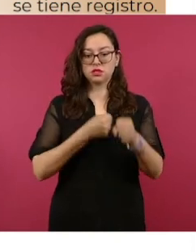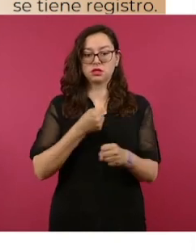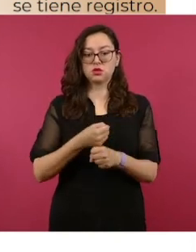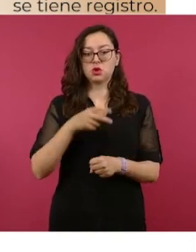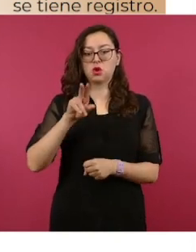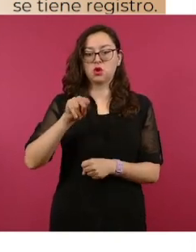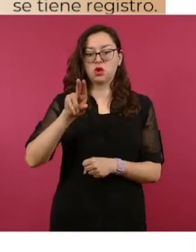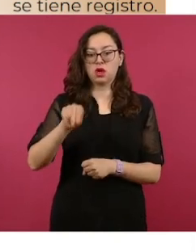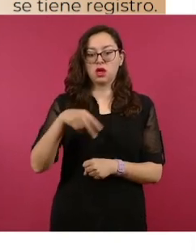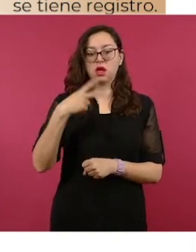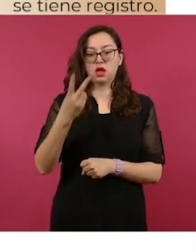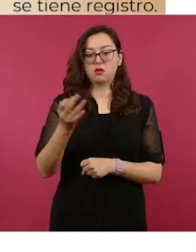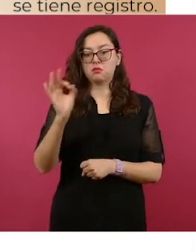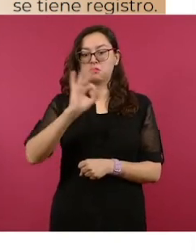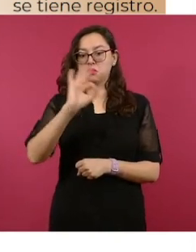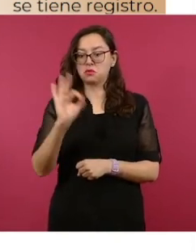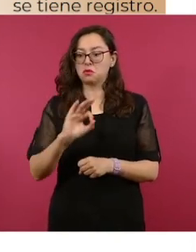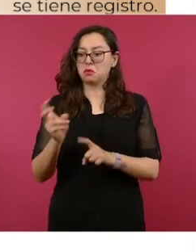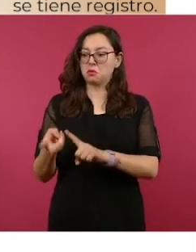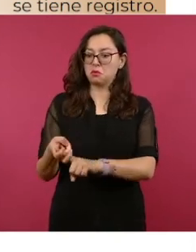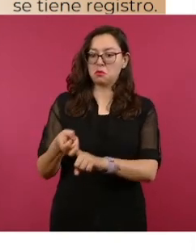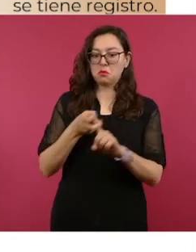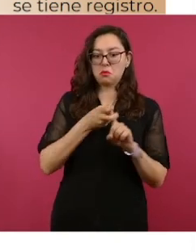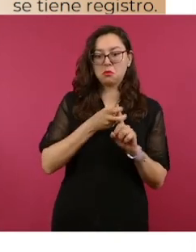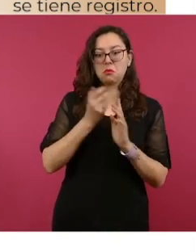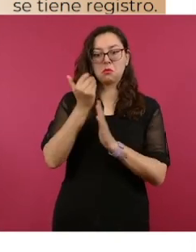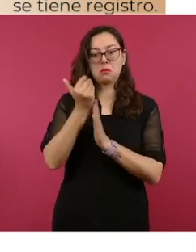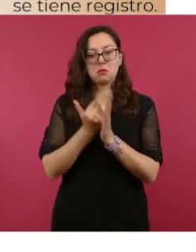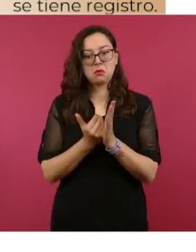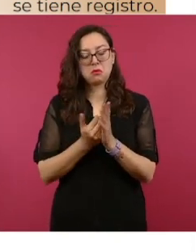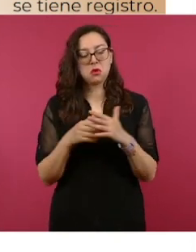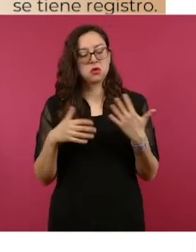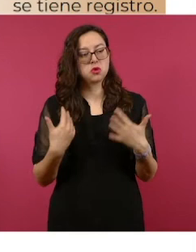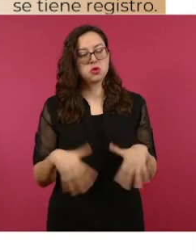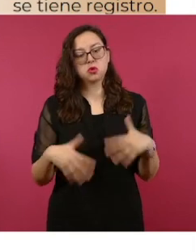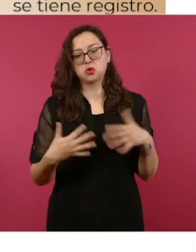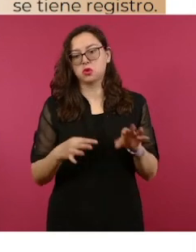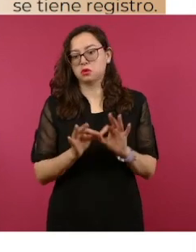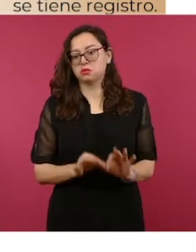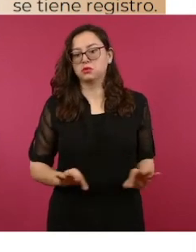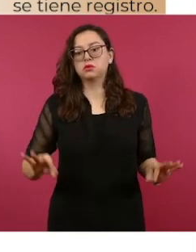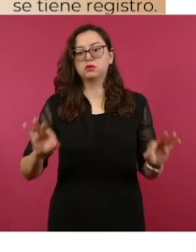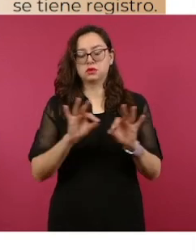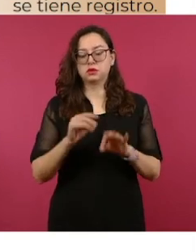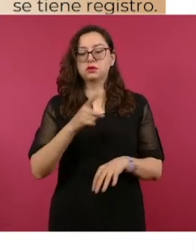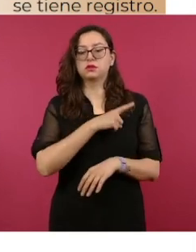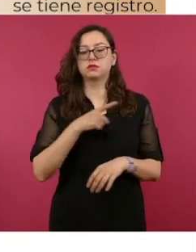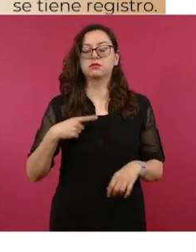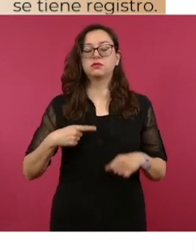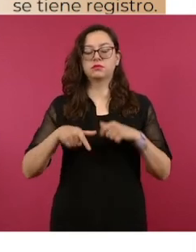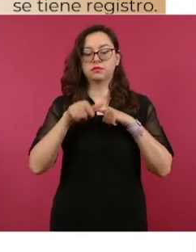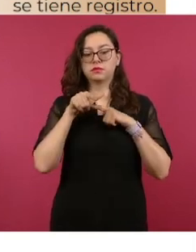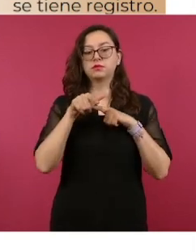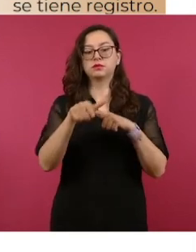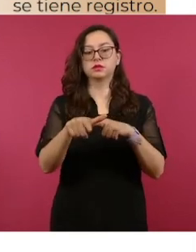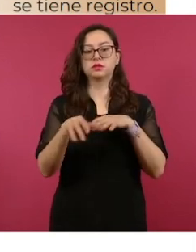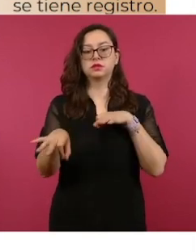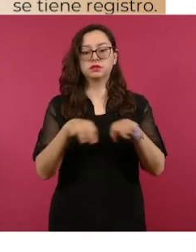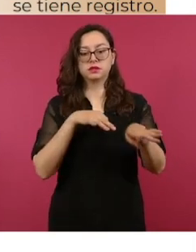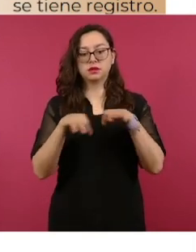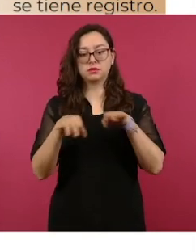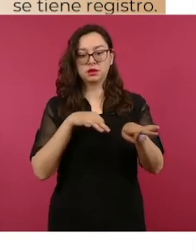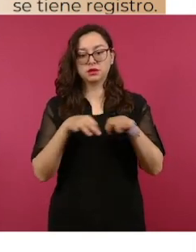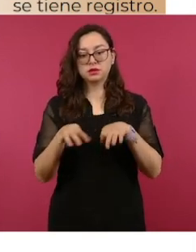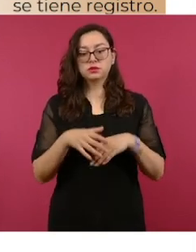Es un resultado para nosotros muy importante y seguiremos trabajando en la atención de este